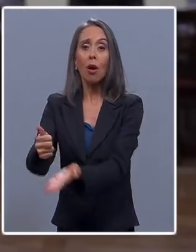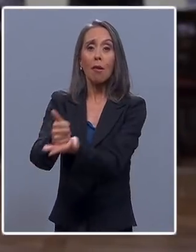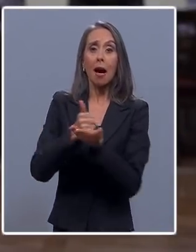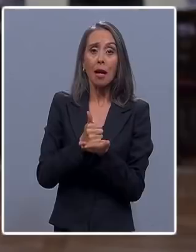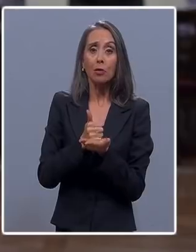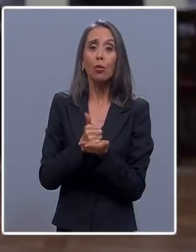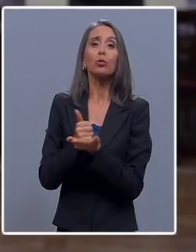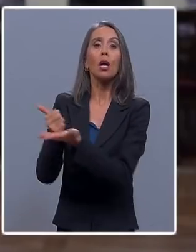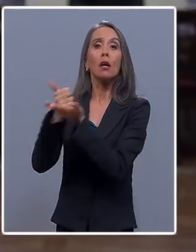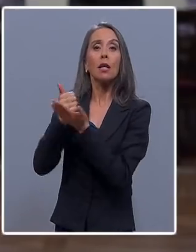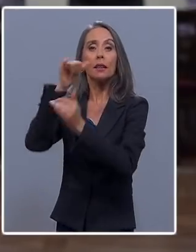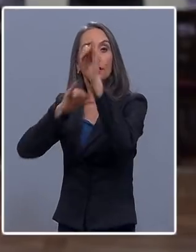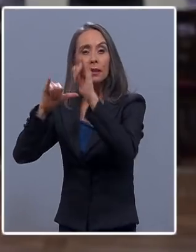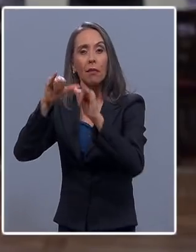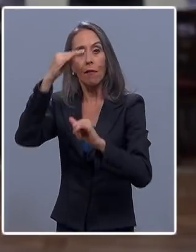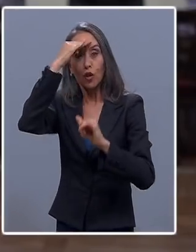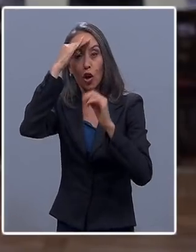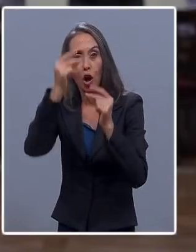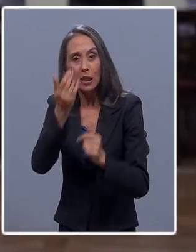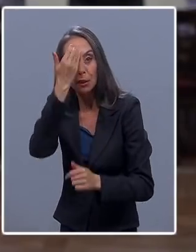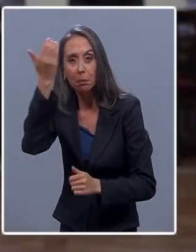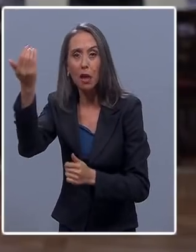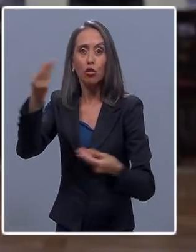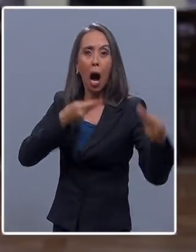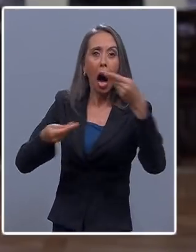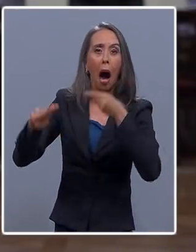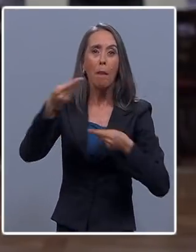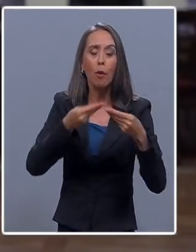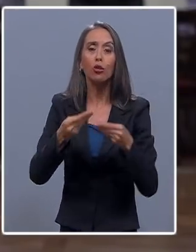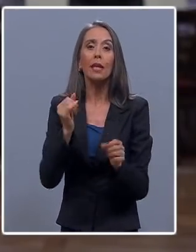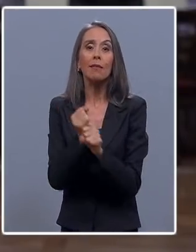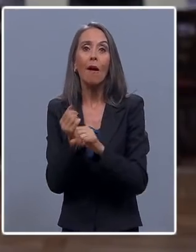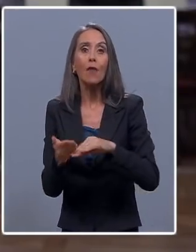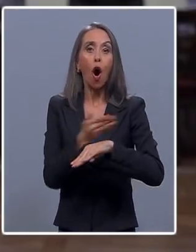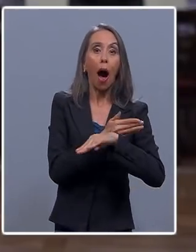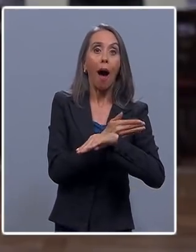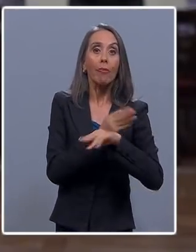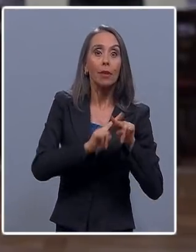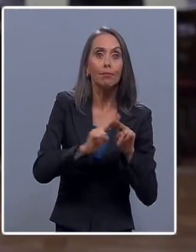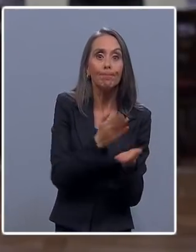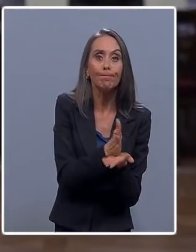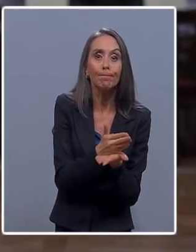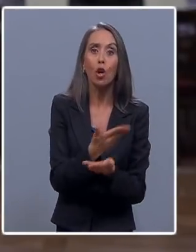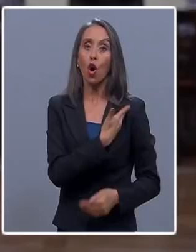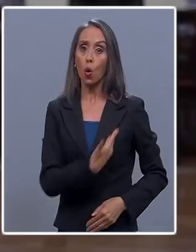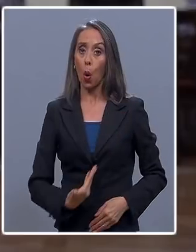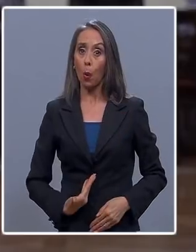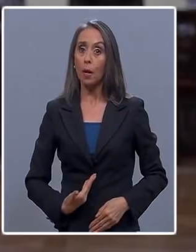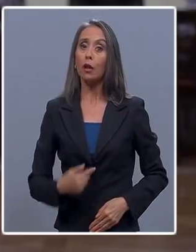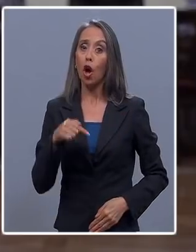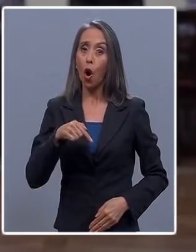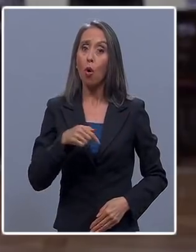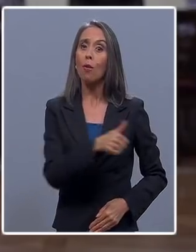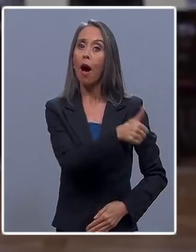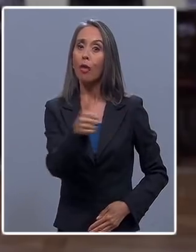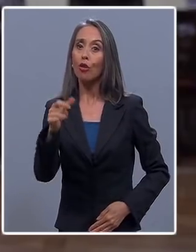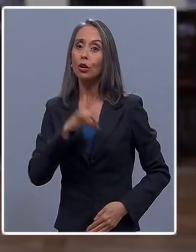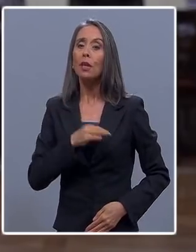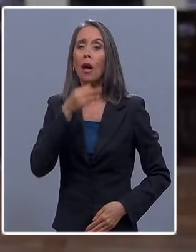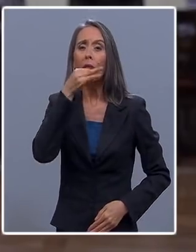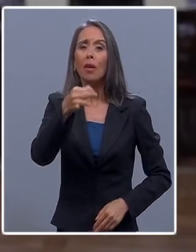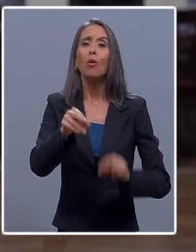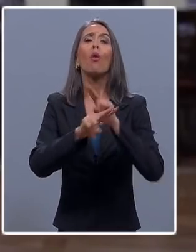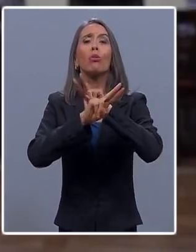aporte de la ciencia y los expertos y al temprano trabajo de nuestro gobierno, hoy puedo dar a todos mis compatriotas la